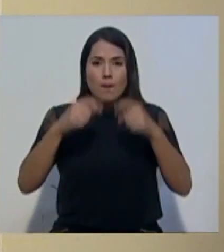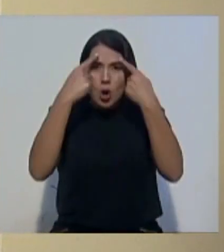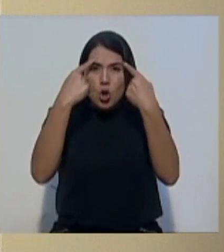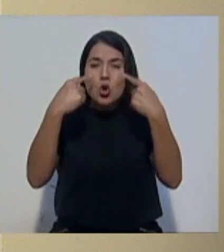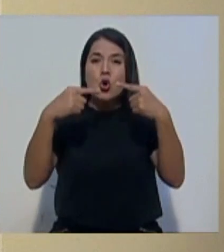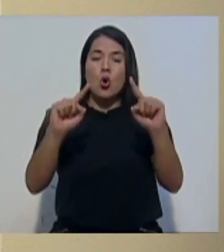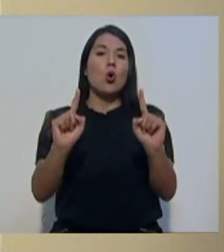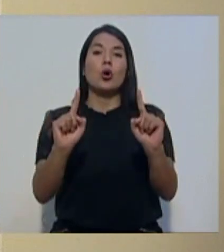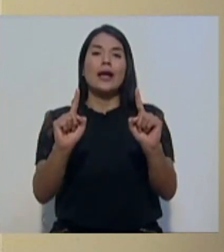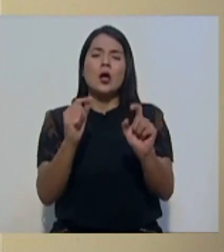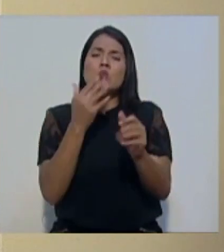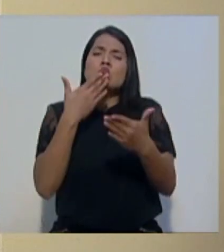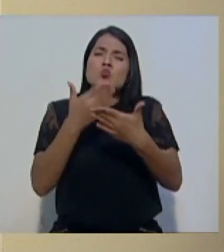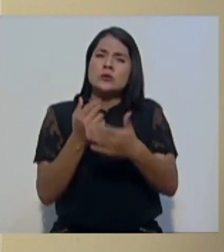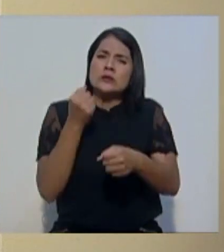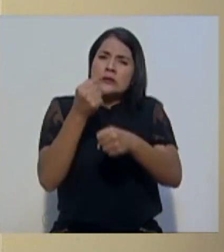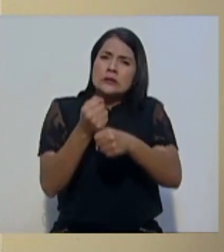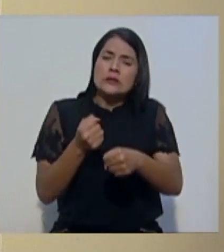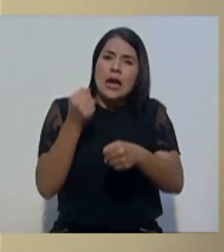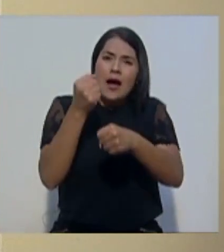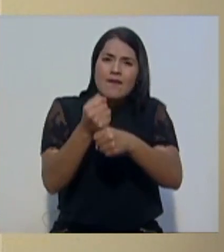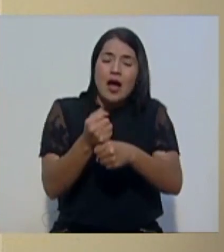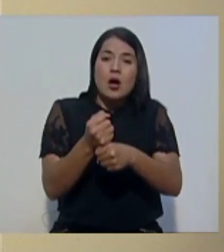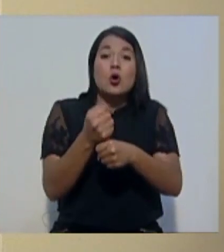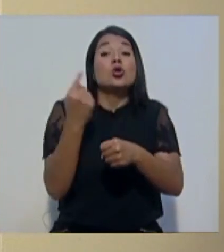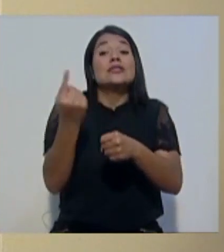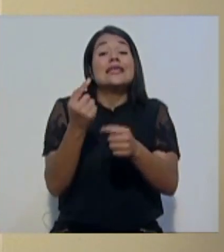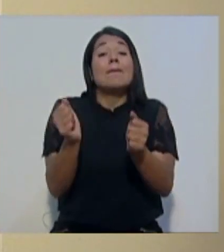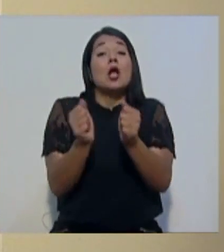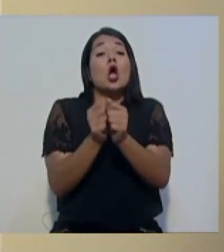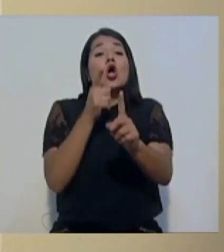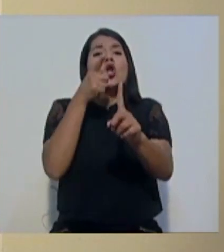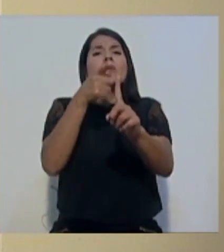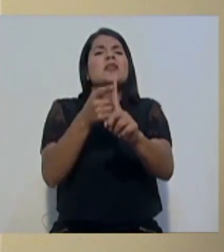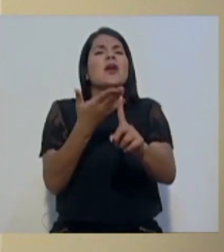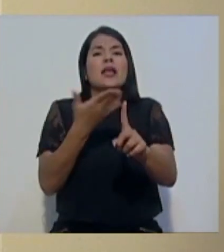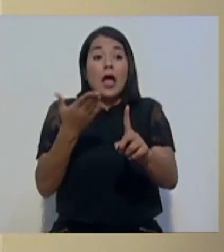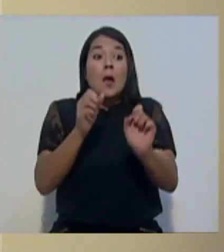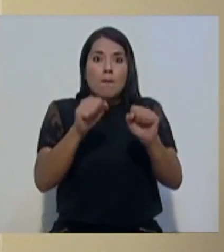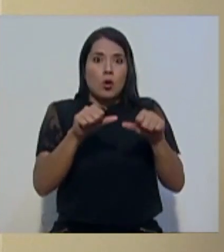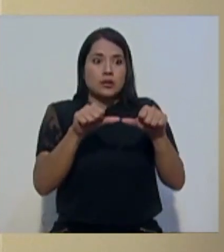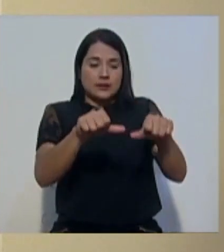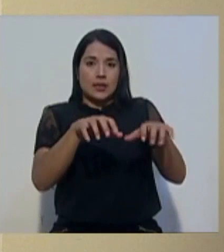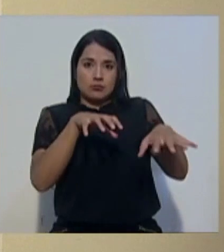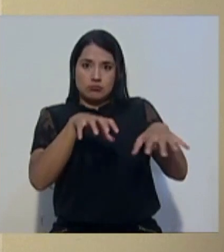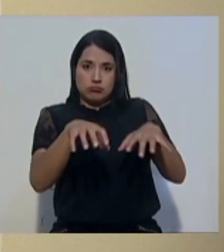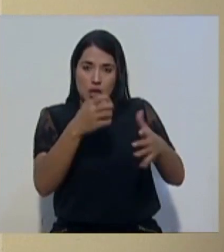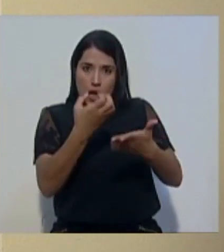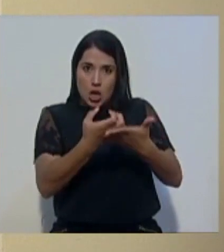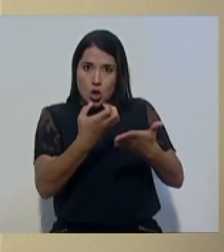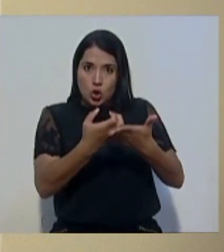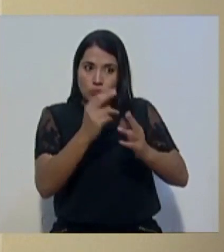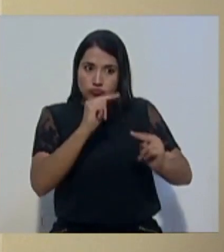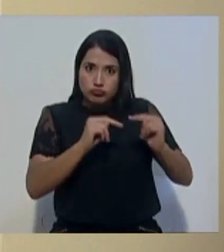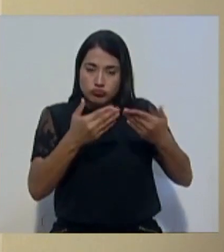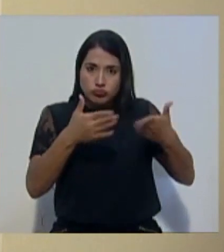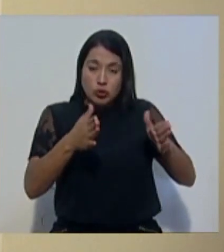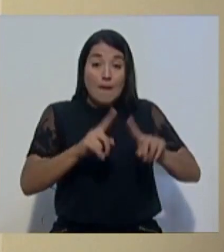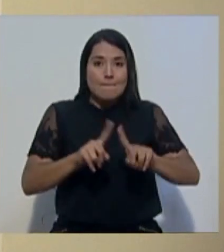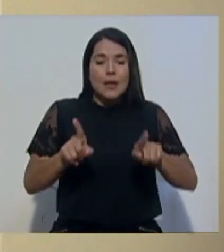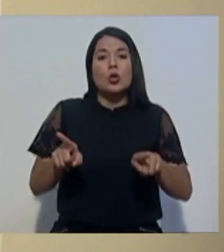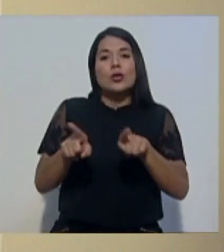una gran labor, un gran trabajo orientado, no sólo al mantener las actividades económicas en nuestros cantones,